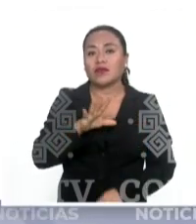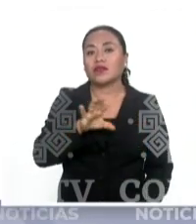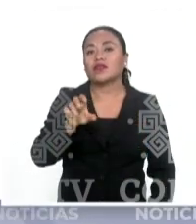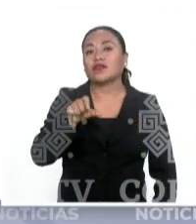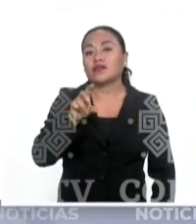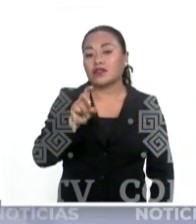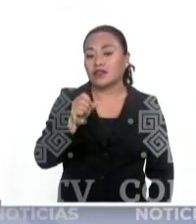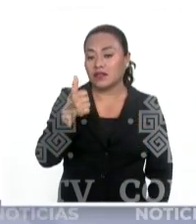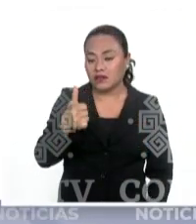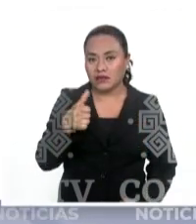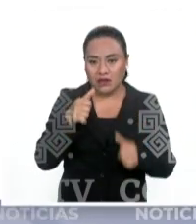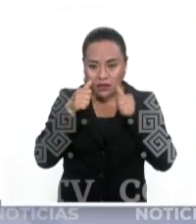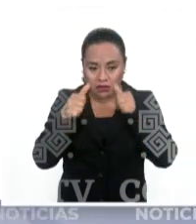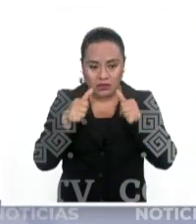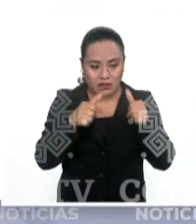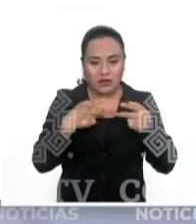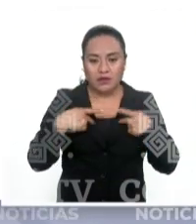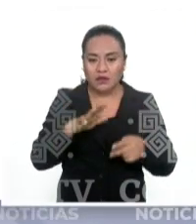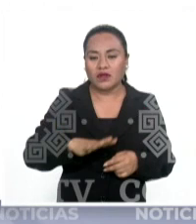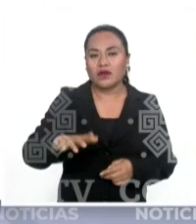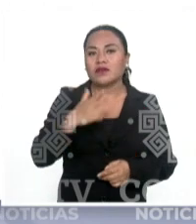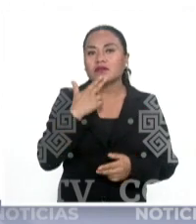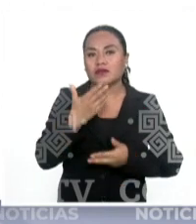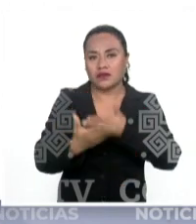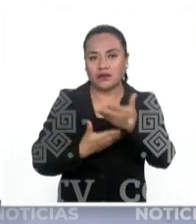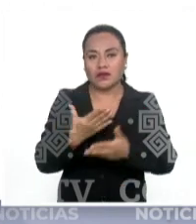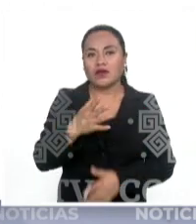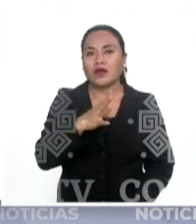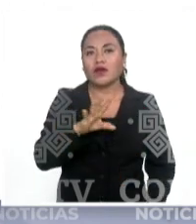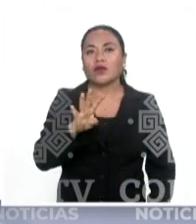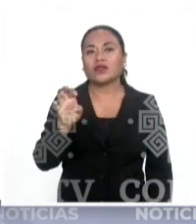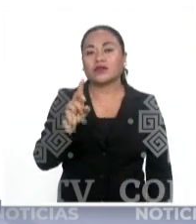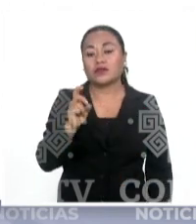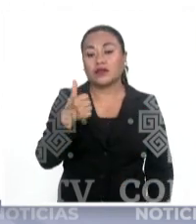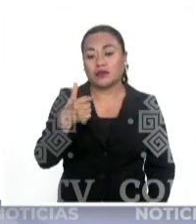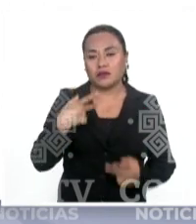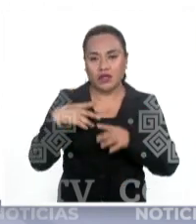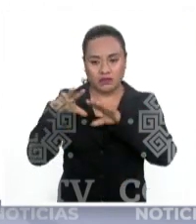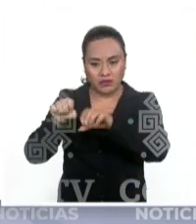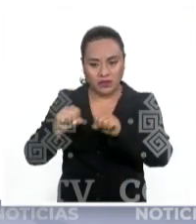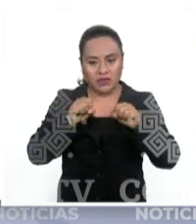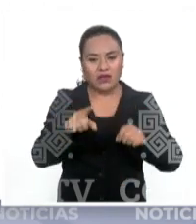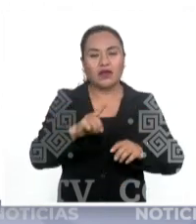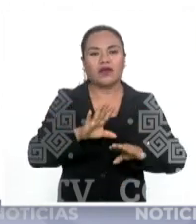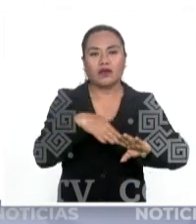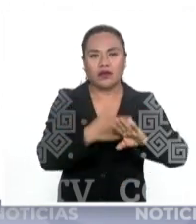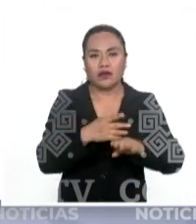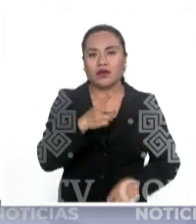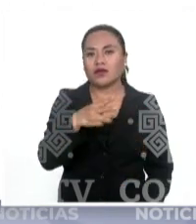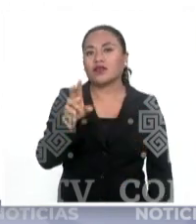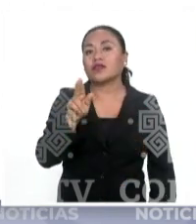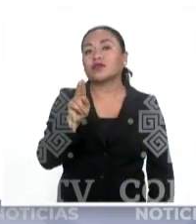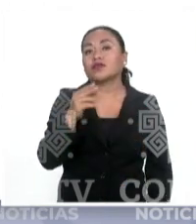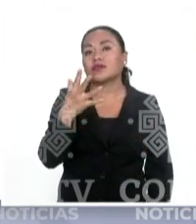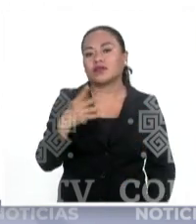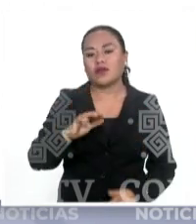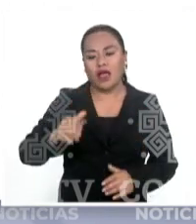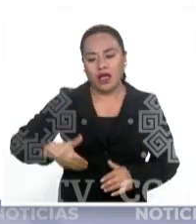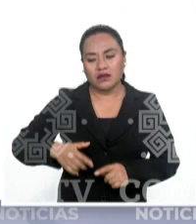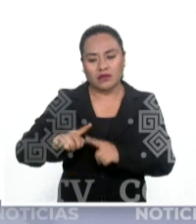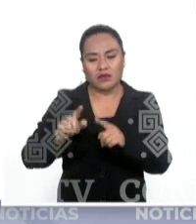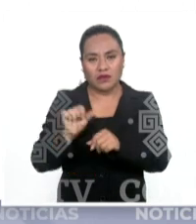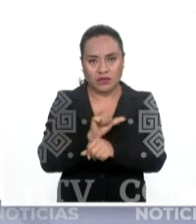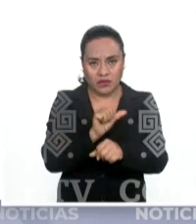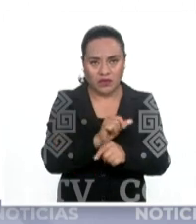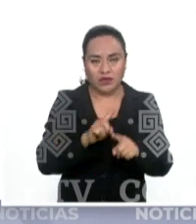solicitudes de servicios públicos, a 436 personas detenidas por agresión, 385 accidentes de tránsito